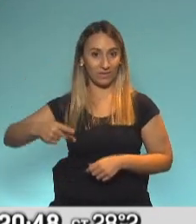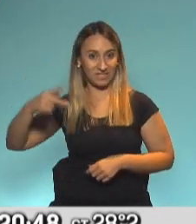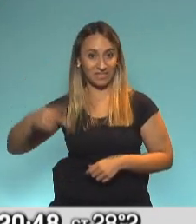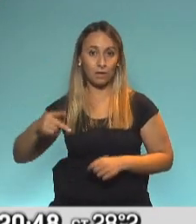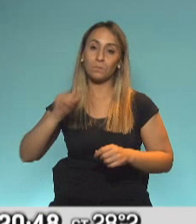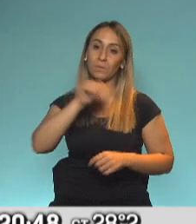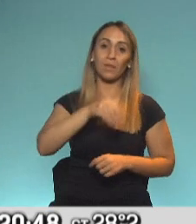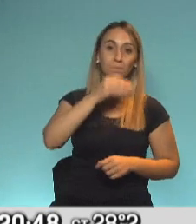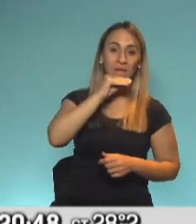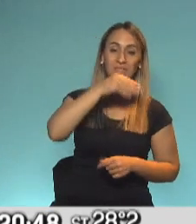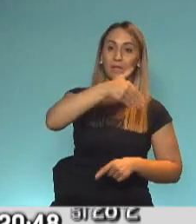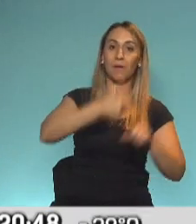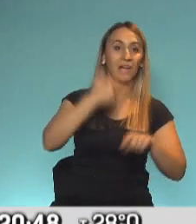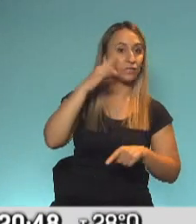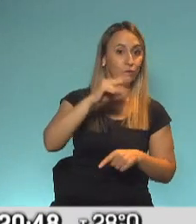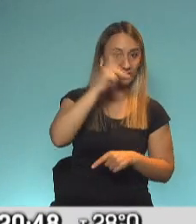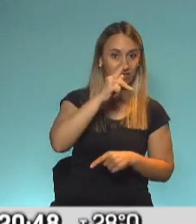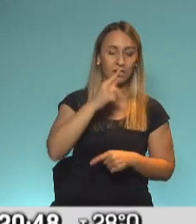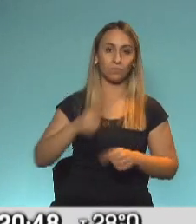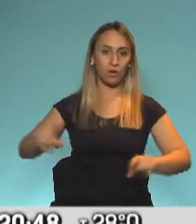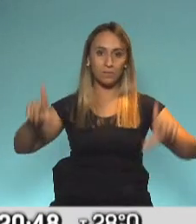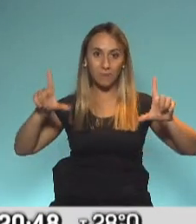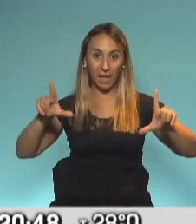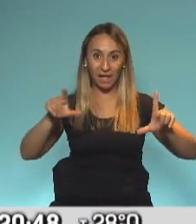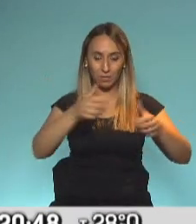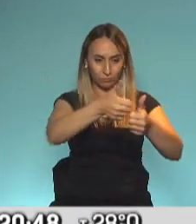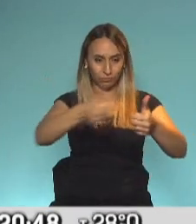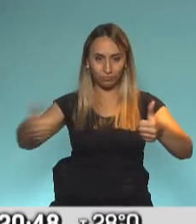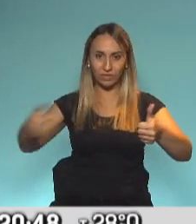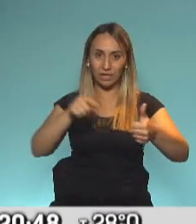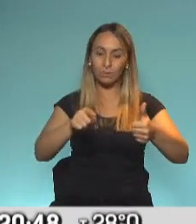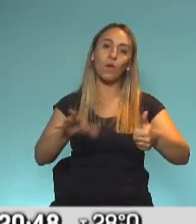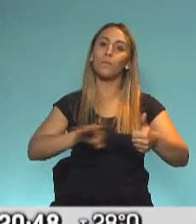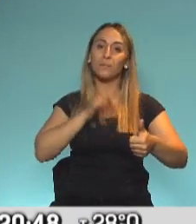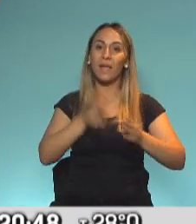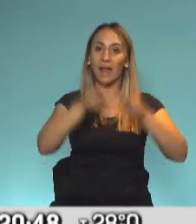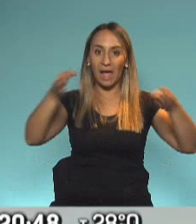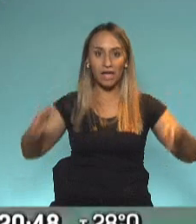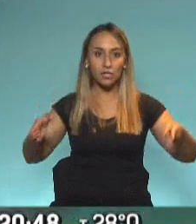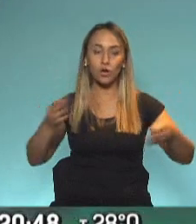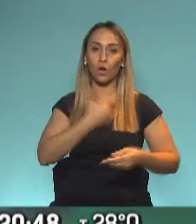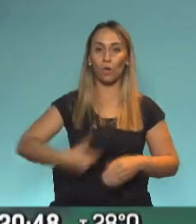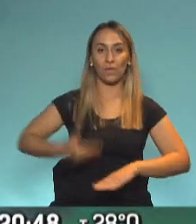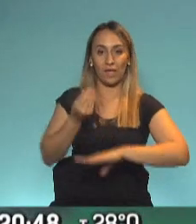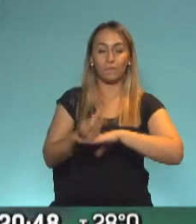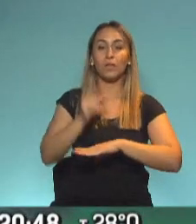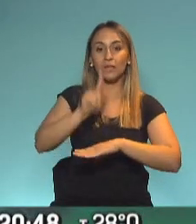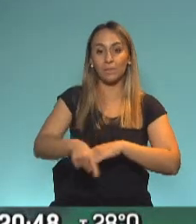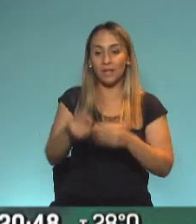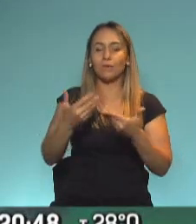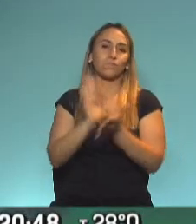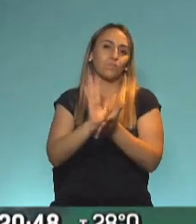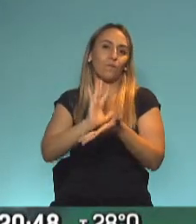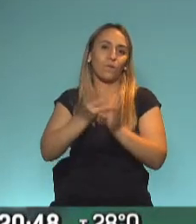más Sergio Massa y Máximo Kirchner. Sí, una imagen que corona el primer año de gobierno, pero también inaugura el 2021, que es un